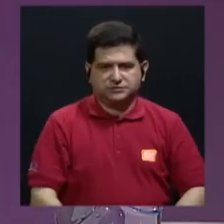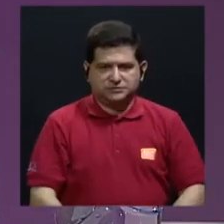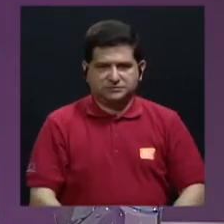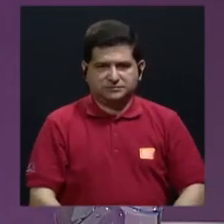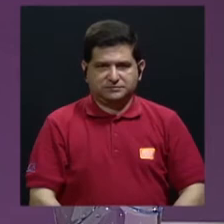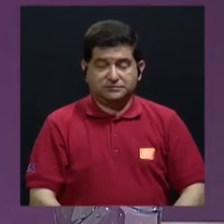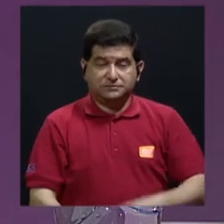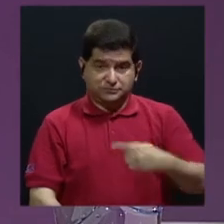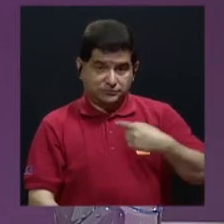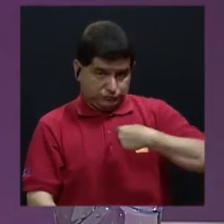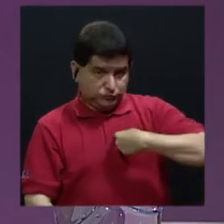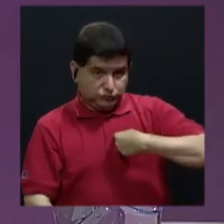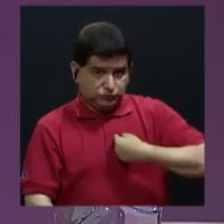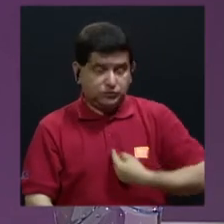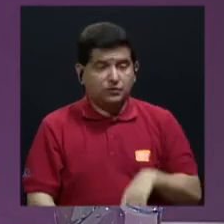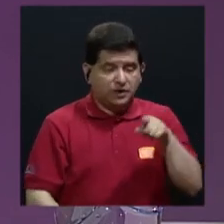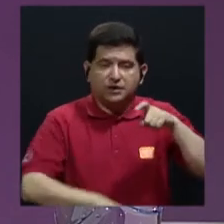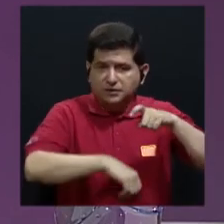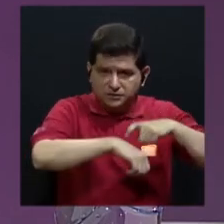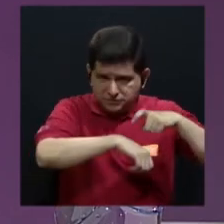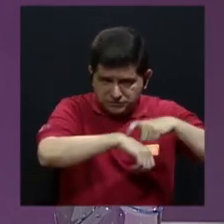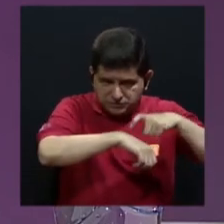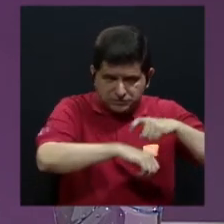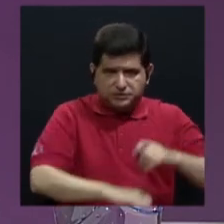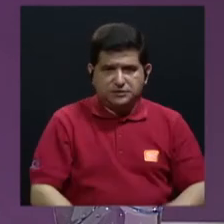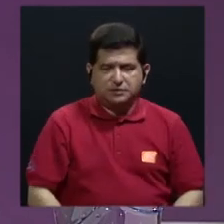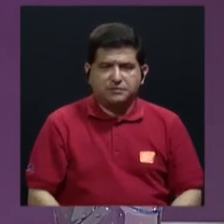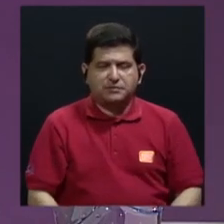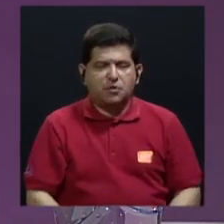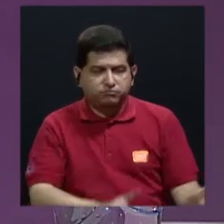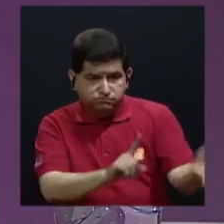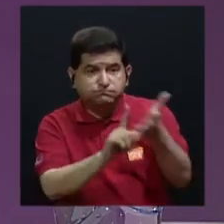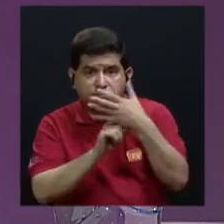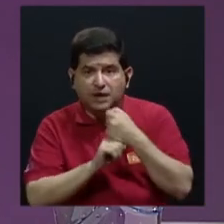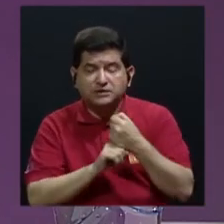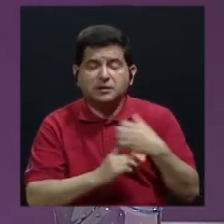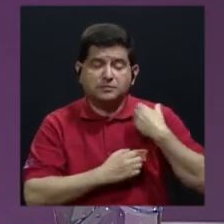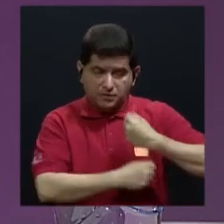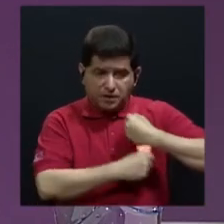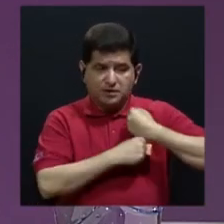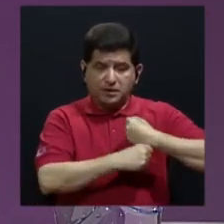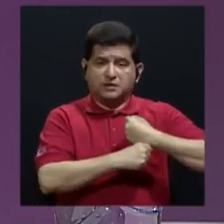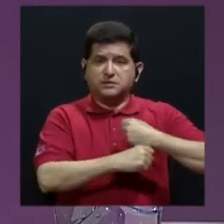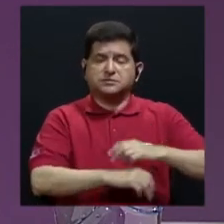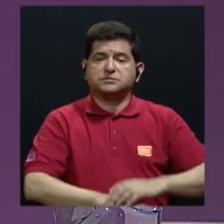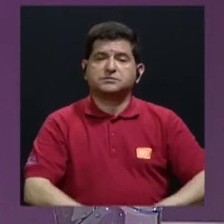yo había sido... yo fui capturada por el ejército